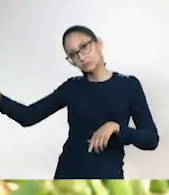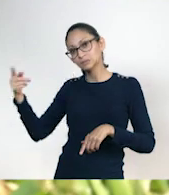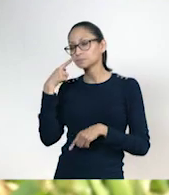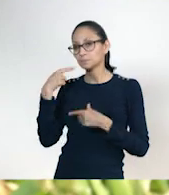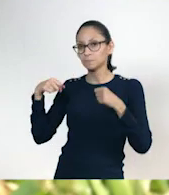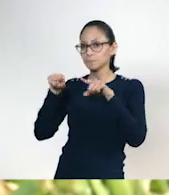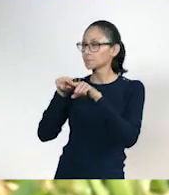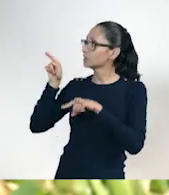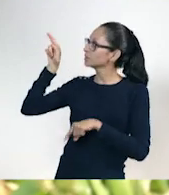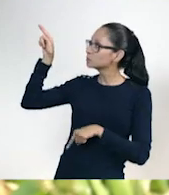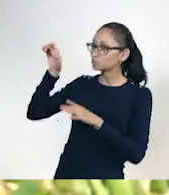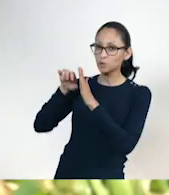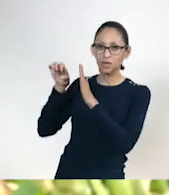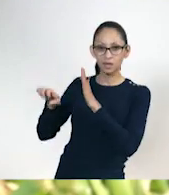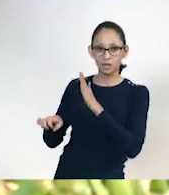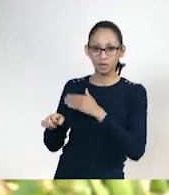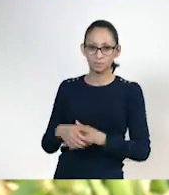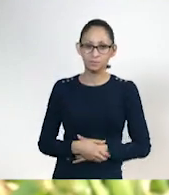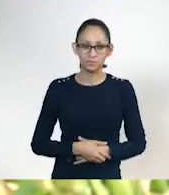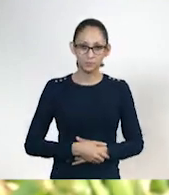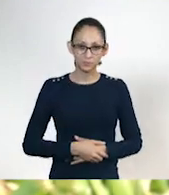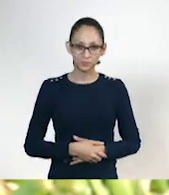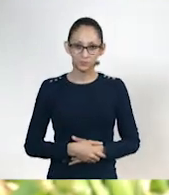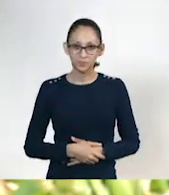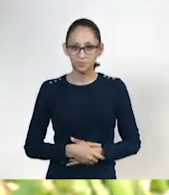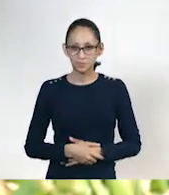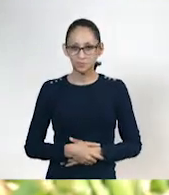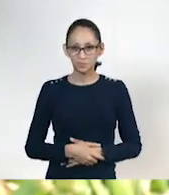hasta poder tocar nuestro pie.